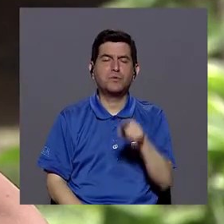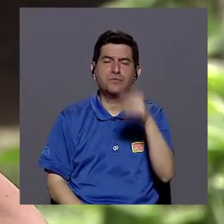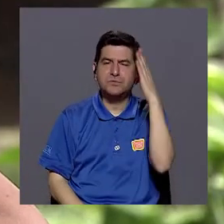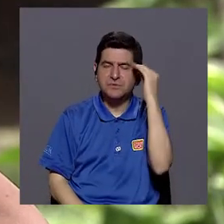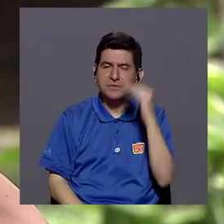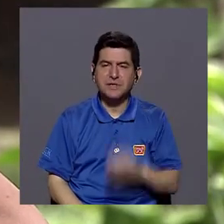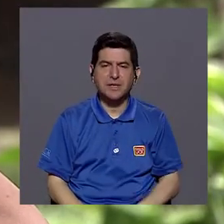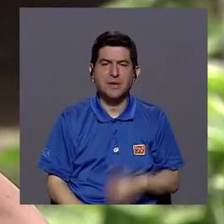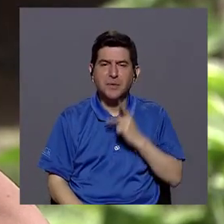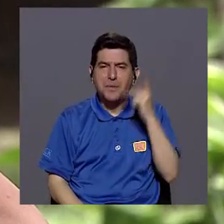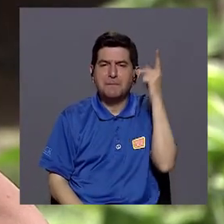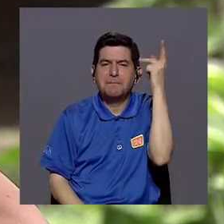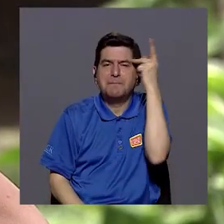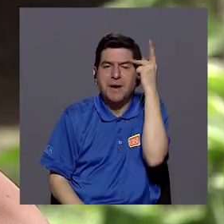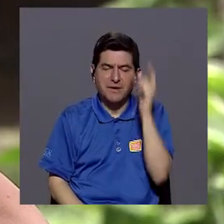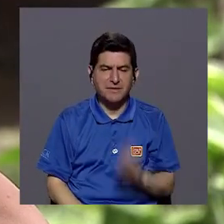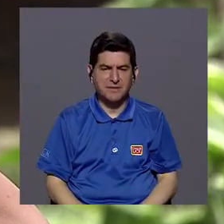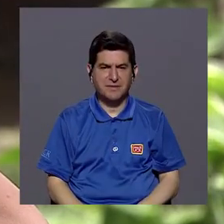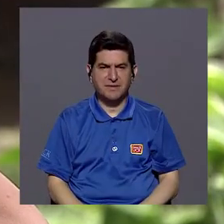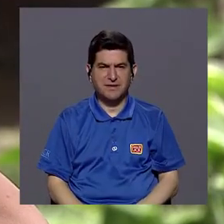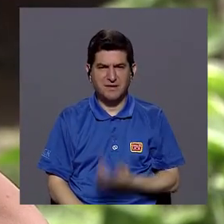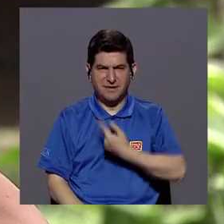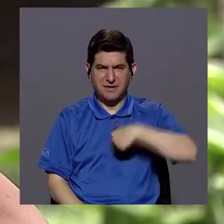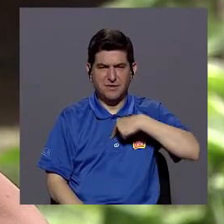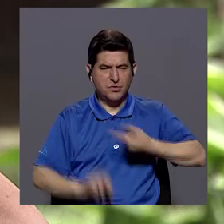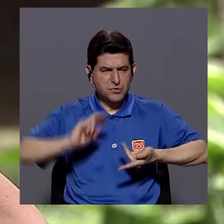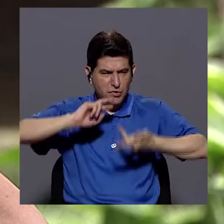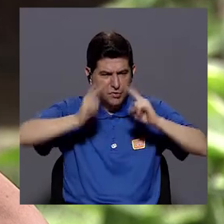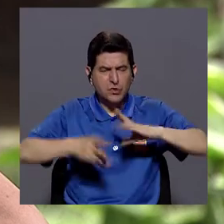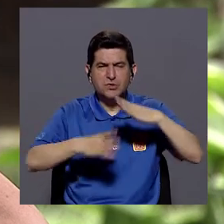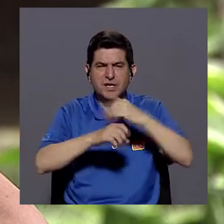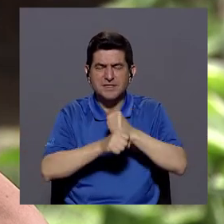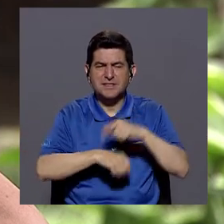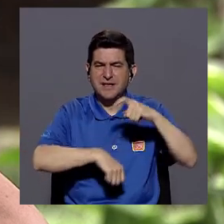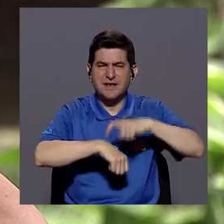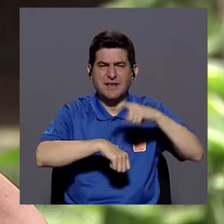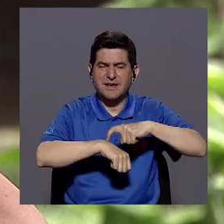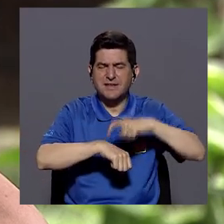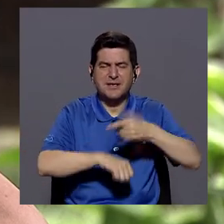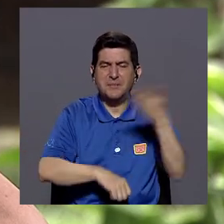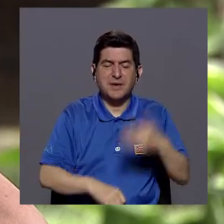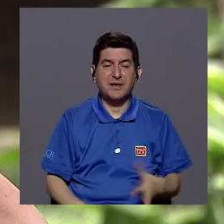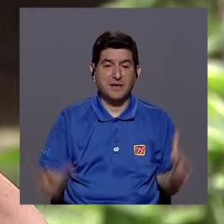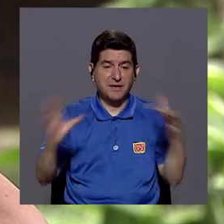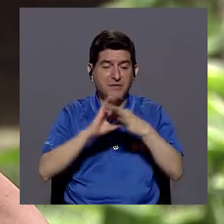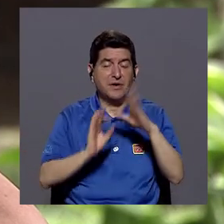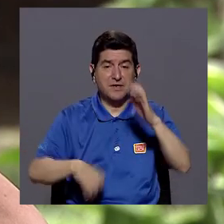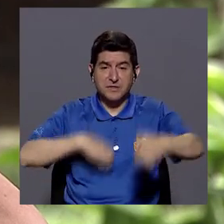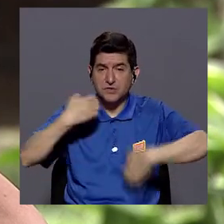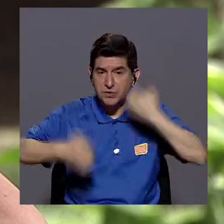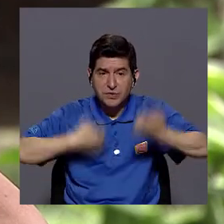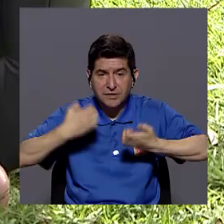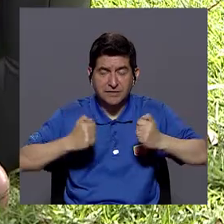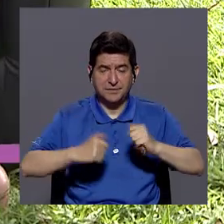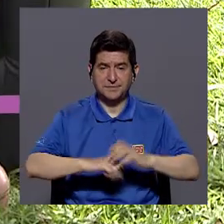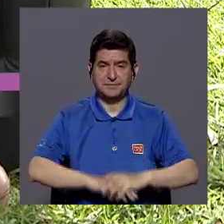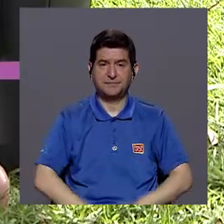con padres, madres, ¿qué has visto que hacemos contraproducente en esta etapa en relación a sus emociones?